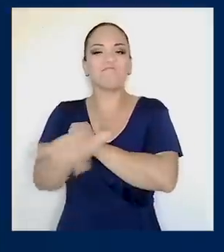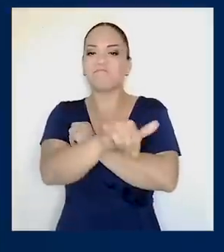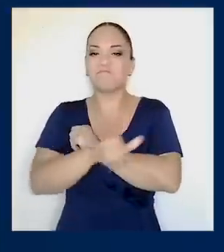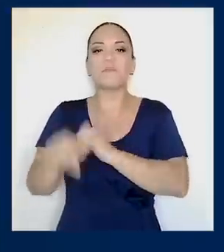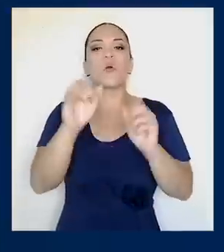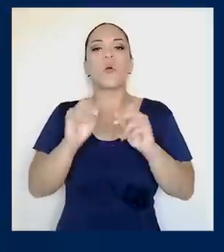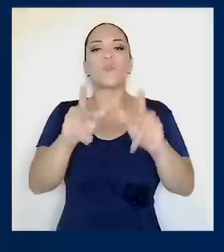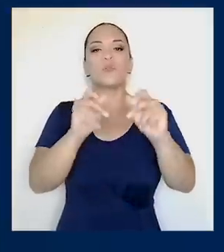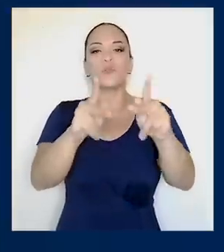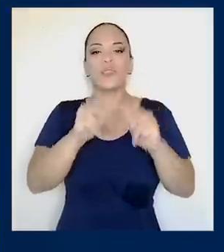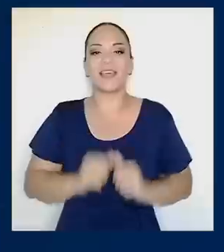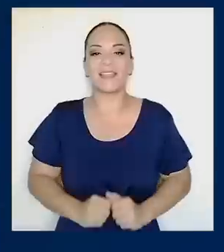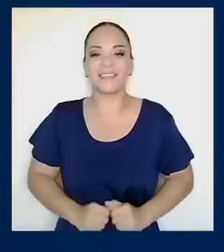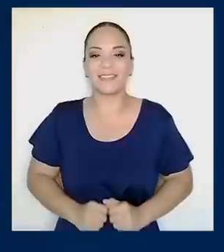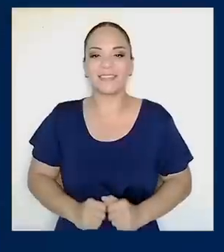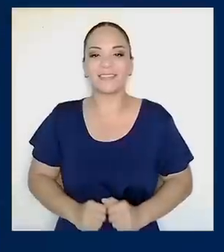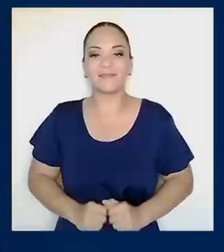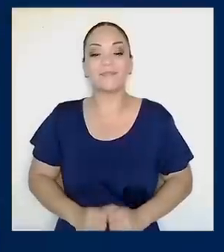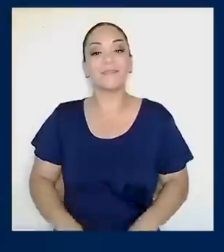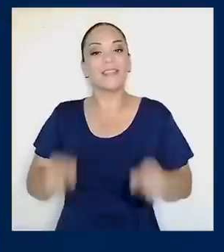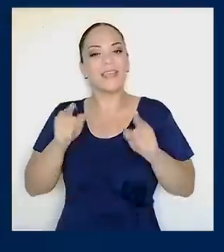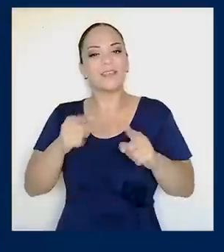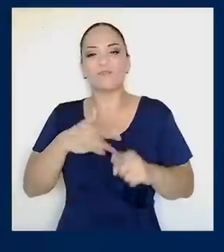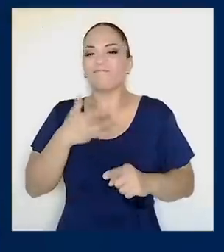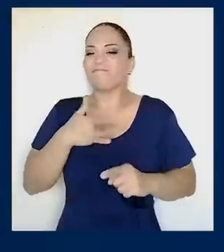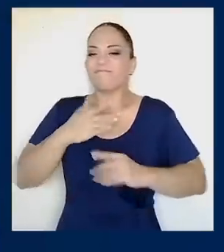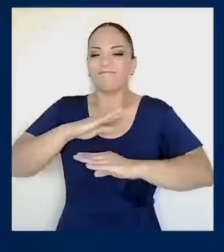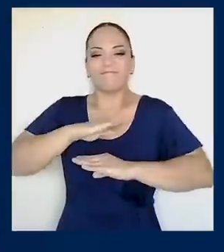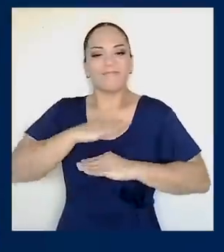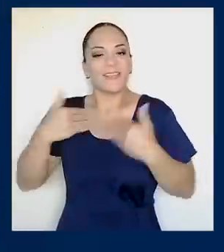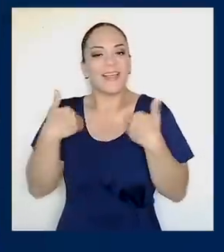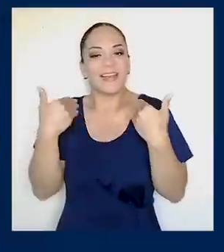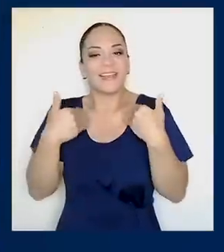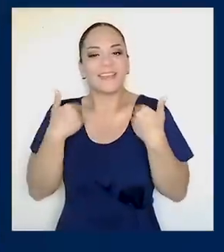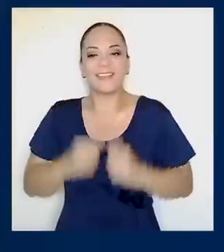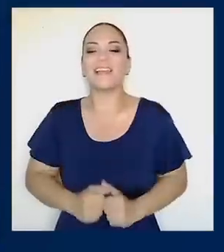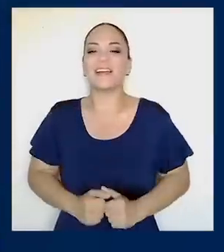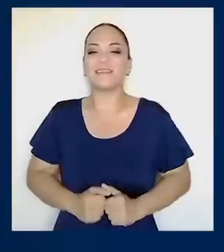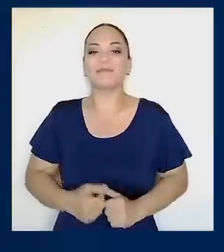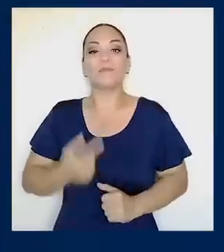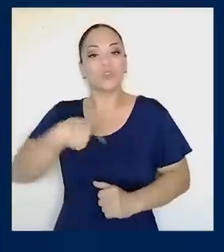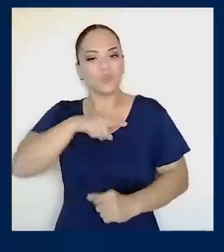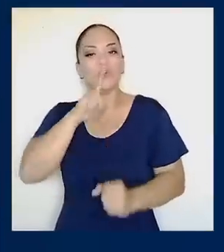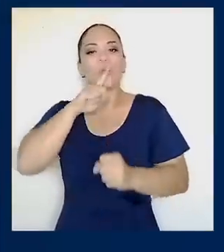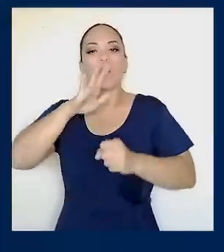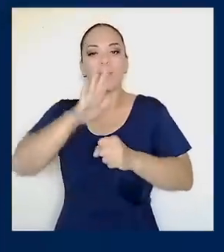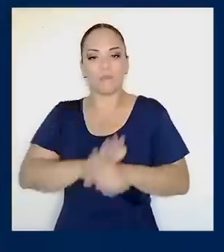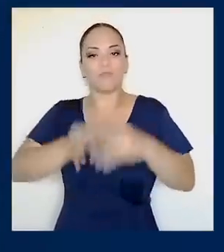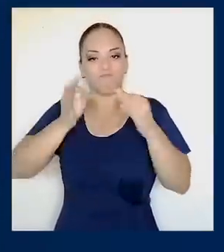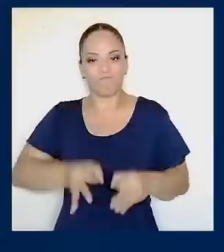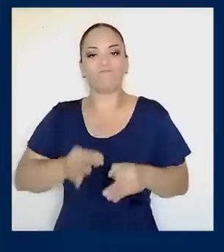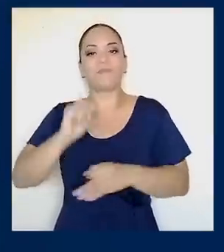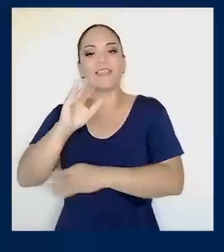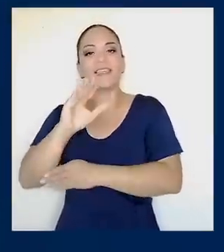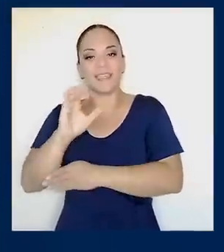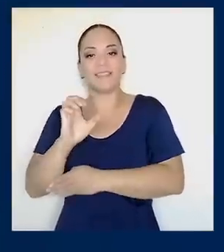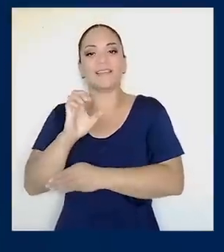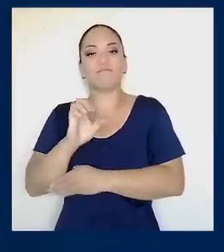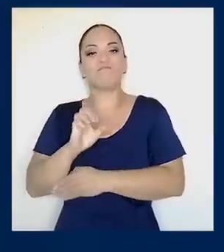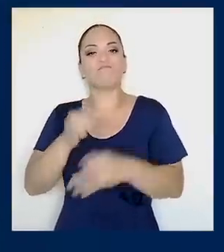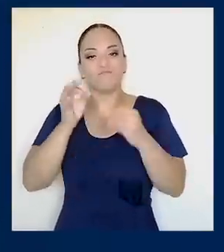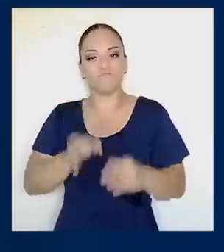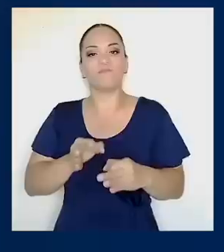tengan las mismas oportunidades. Esto nos llena de alegría. Quiero reafirmarles el compromiso total del ICE